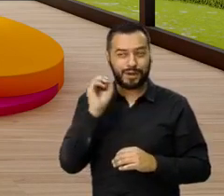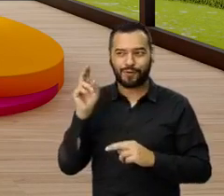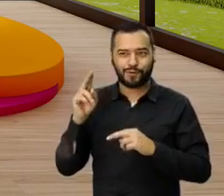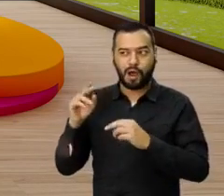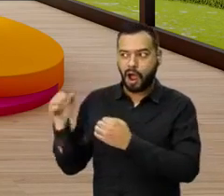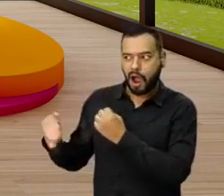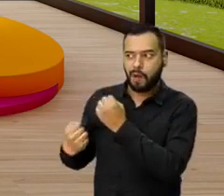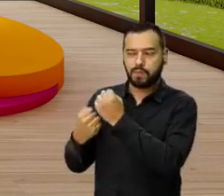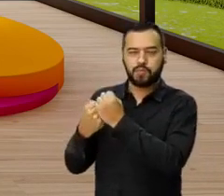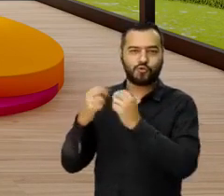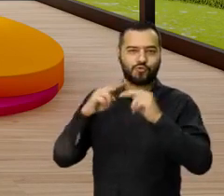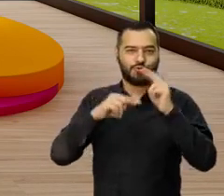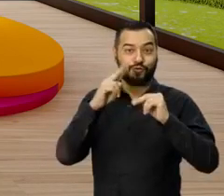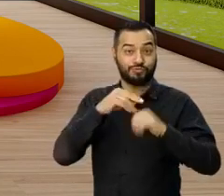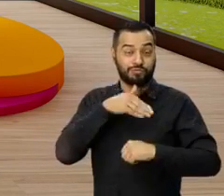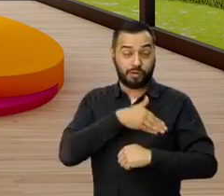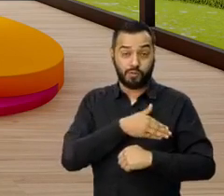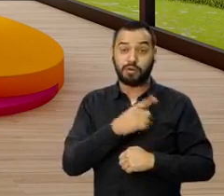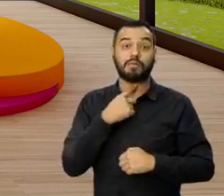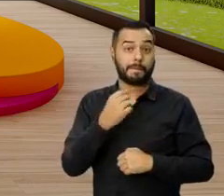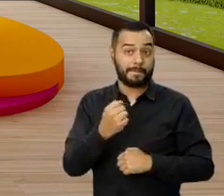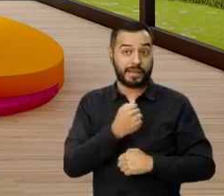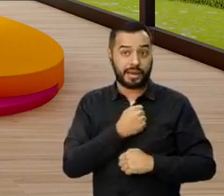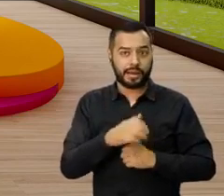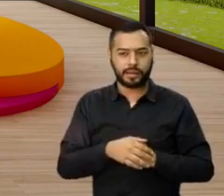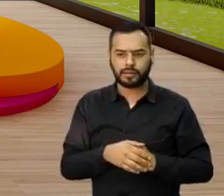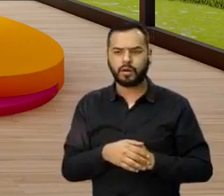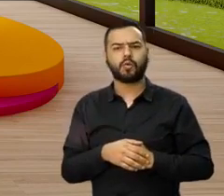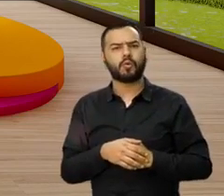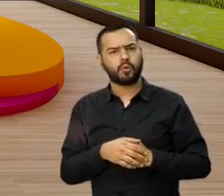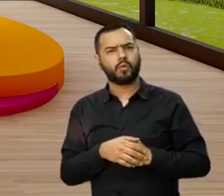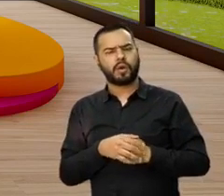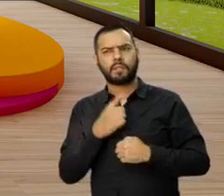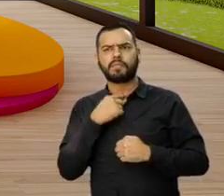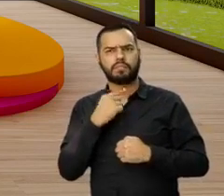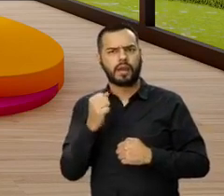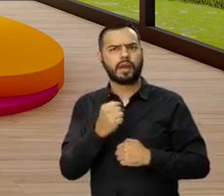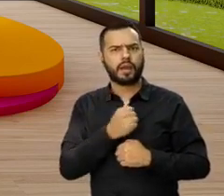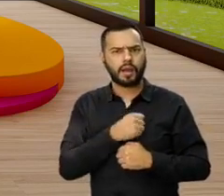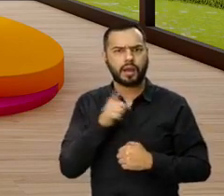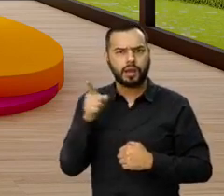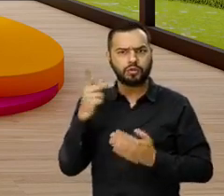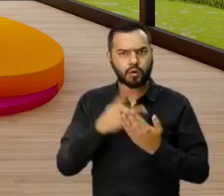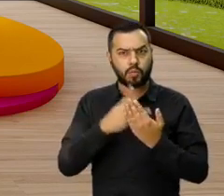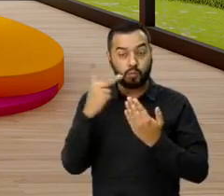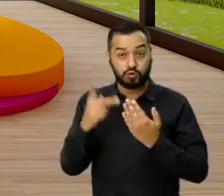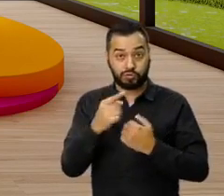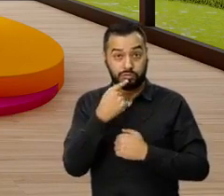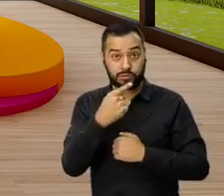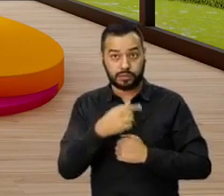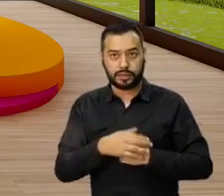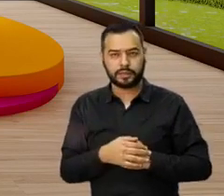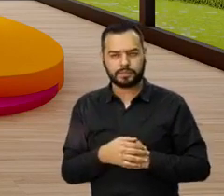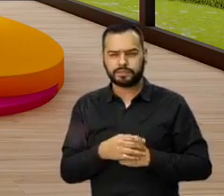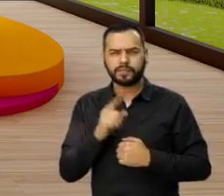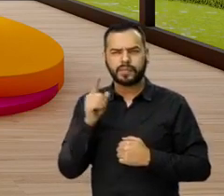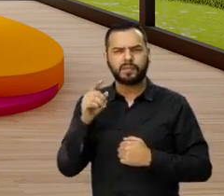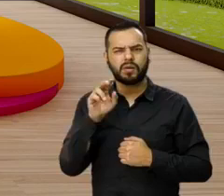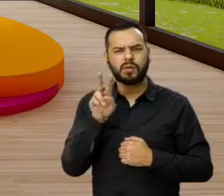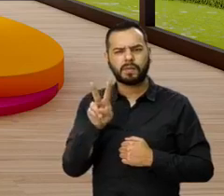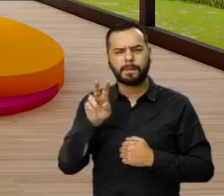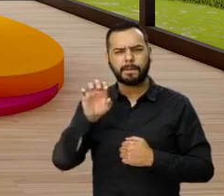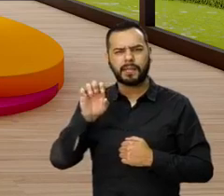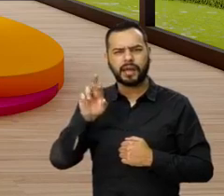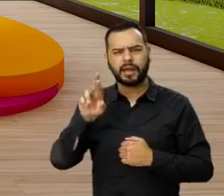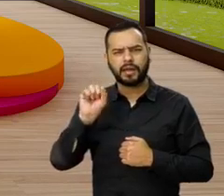Constructora Bolívar. Así que eso me encanta. Pues a mí me han encantado estos proyectos que tú dices. Pero a ver, Veramonte